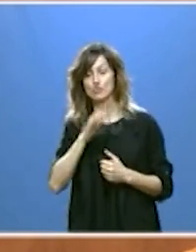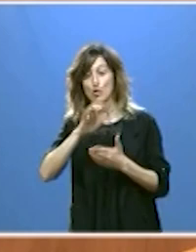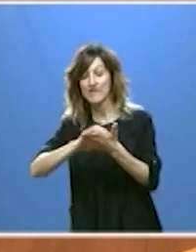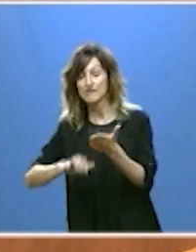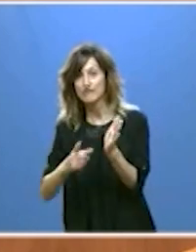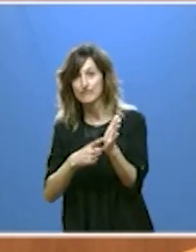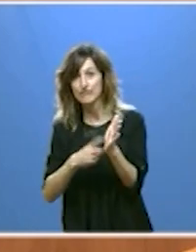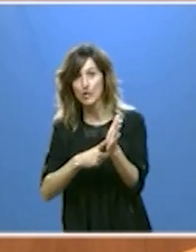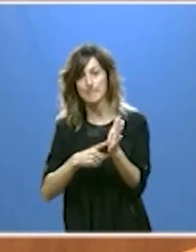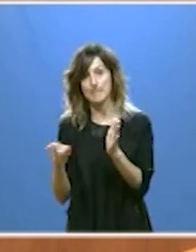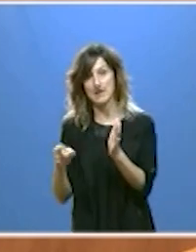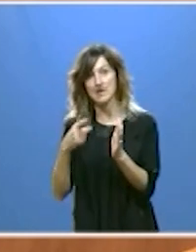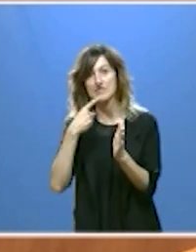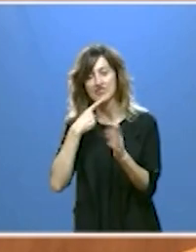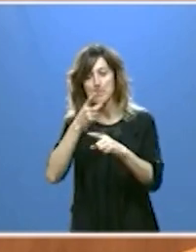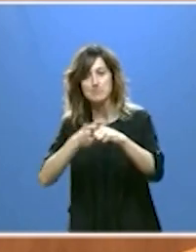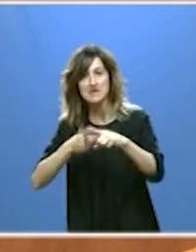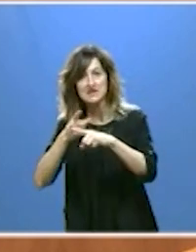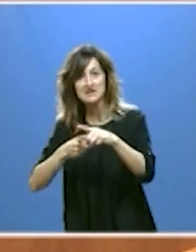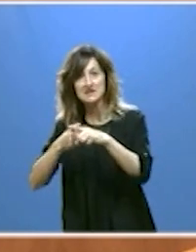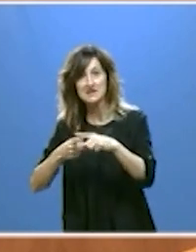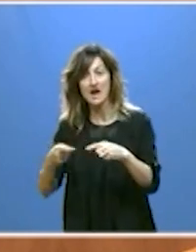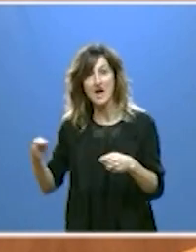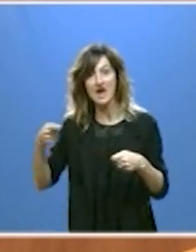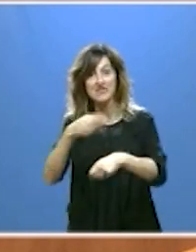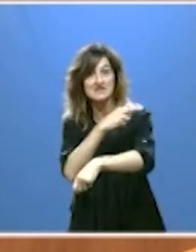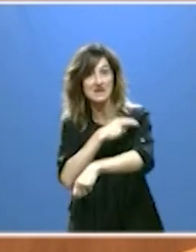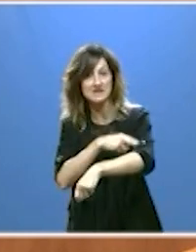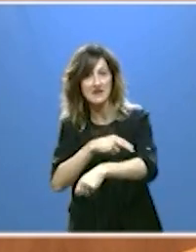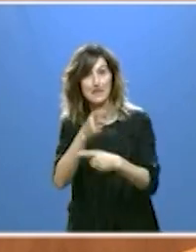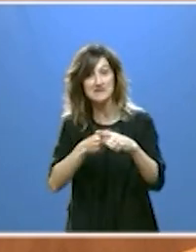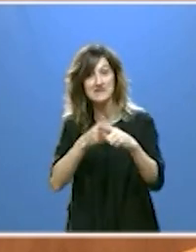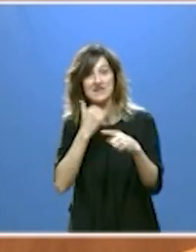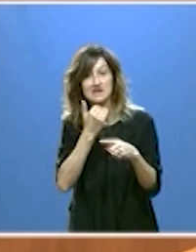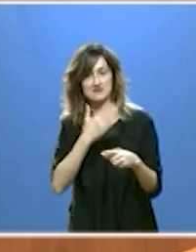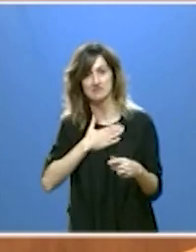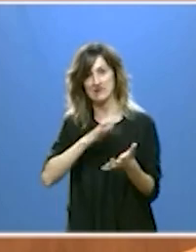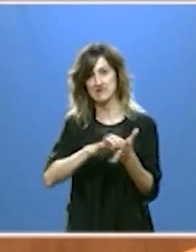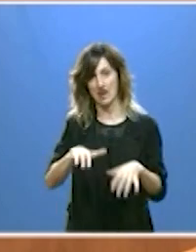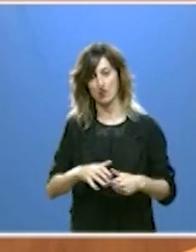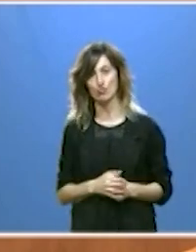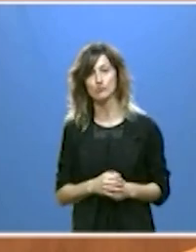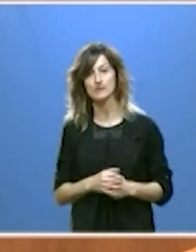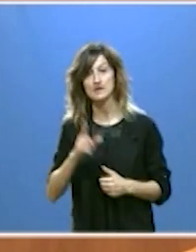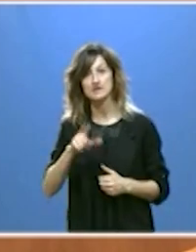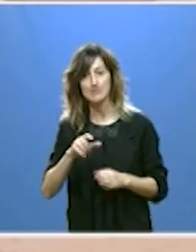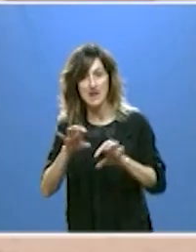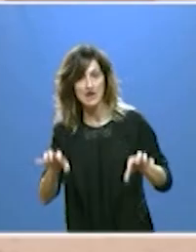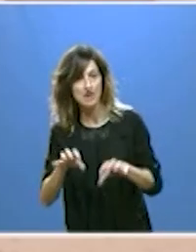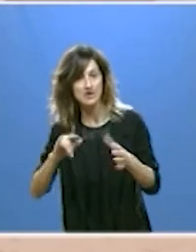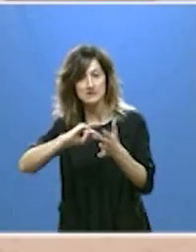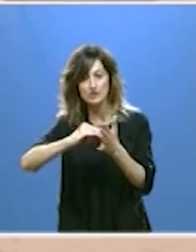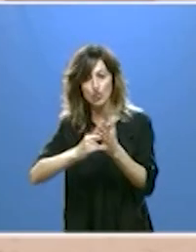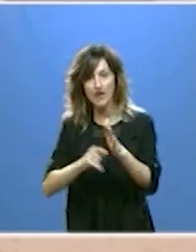informe del SEOPAN, casi la mitad de toda la inversión sanitaria de España. Las inversiones de equipamiento y tecnología